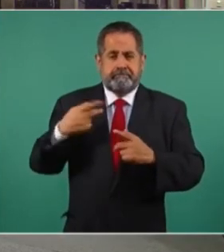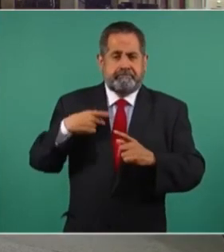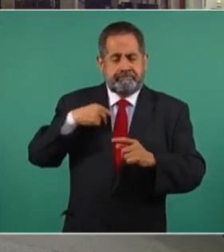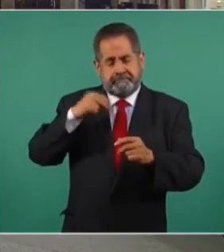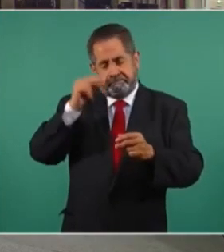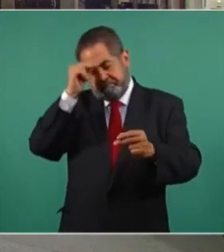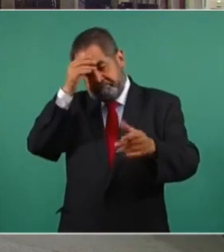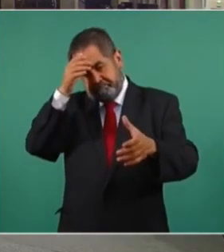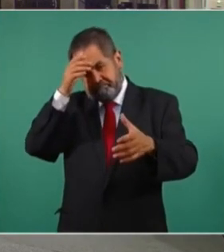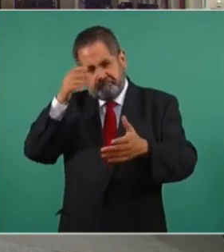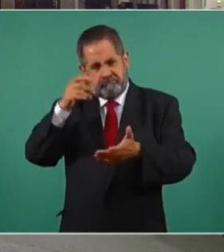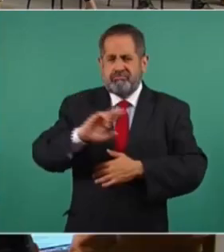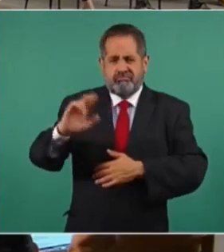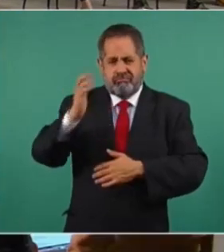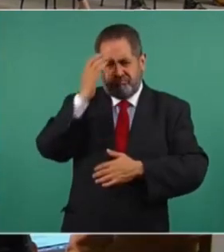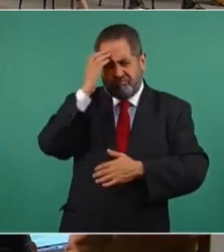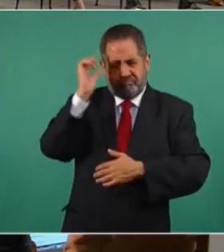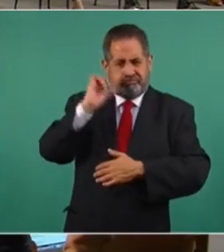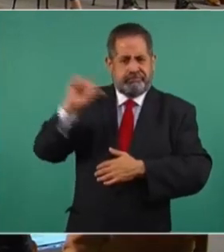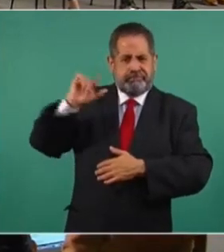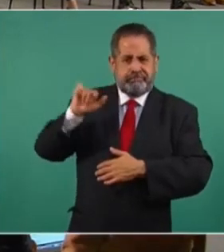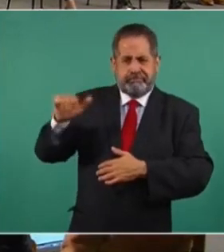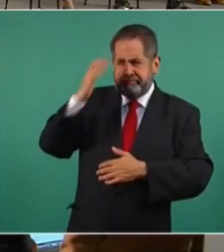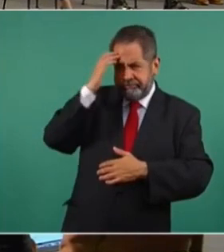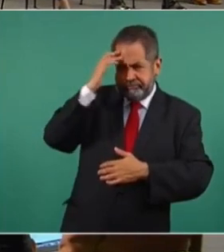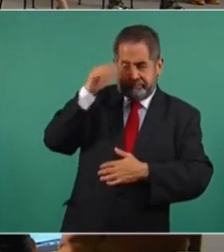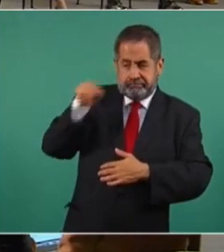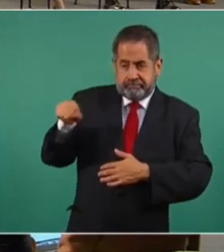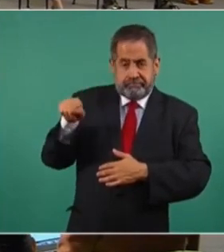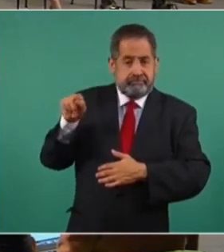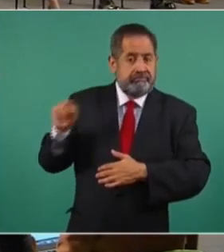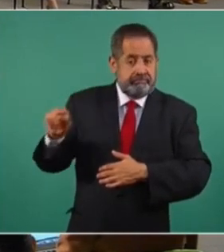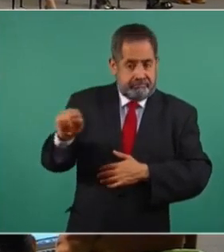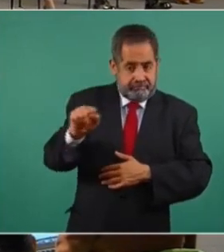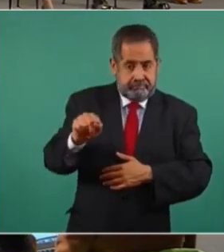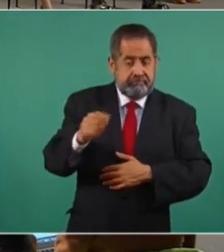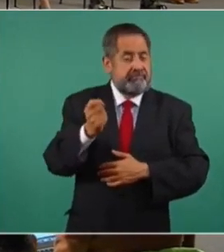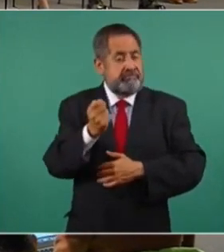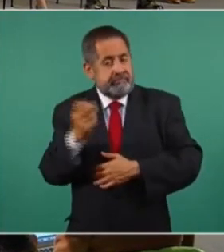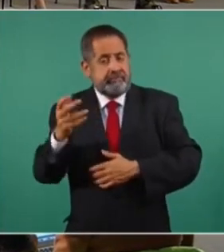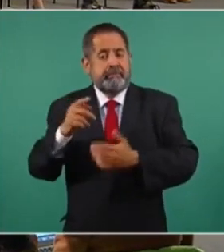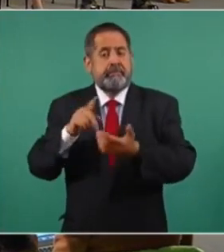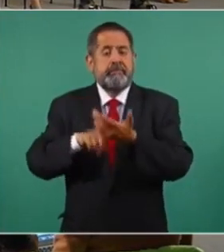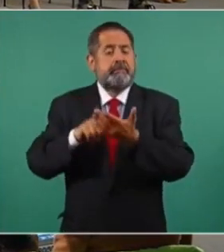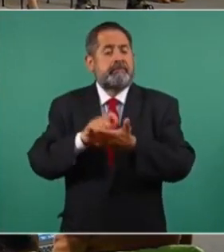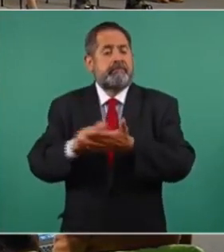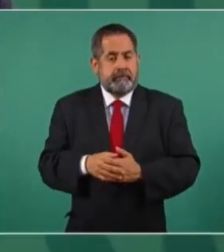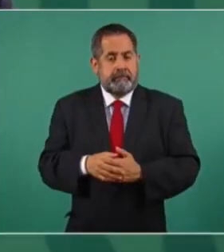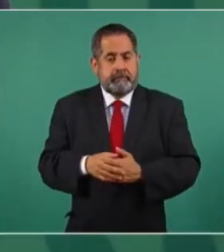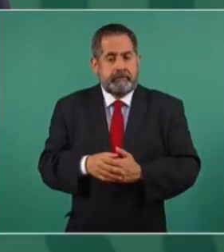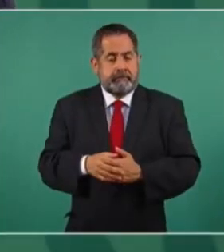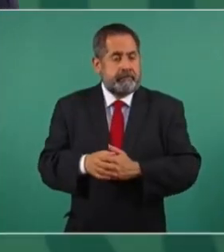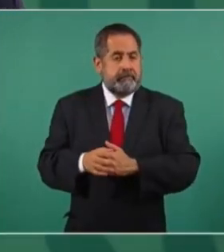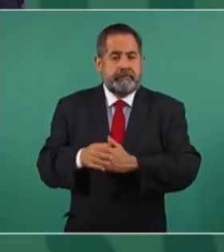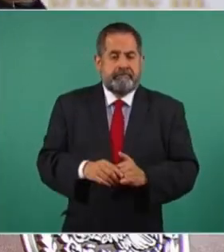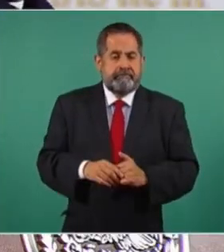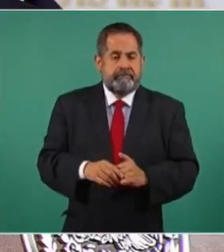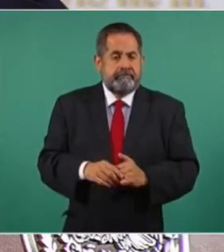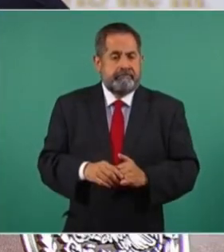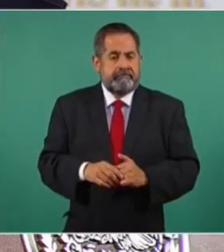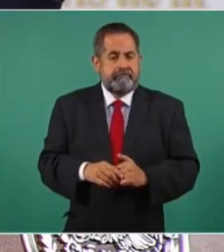escritores famosos, están defendiendo a